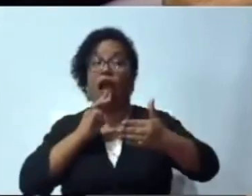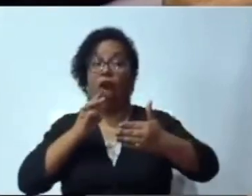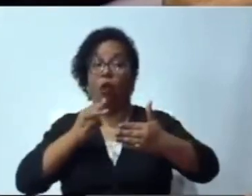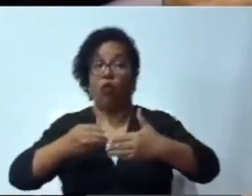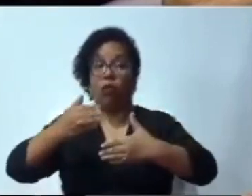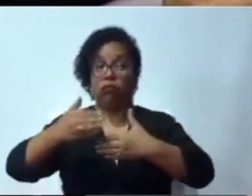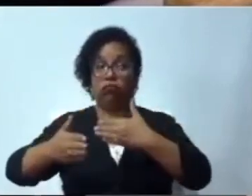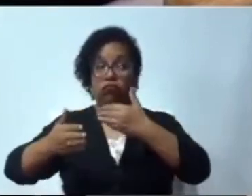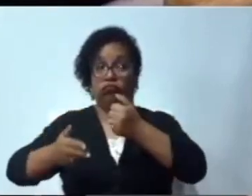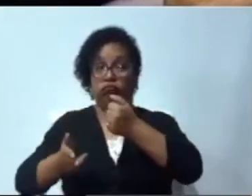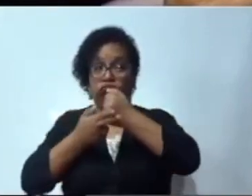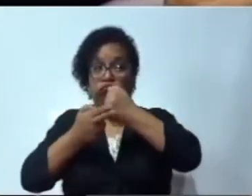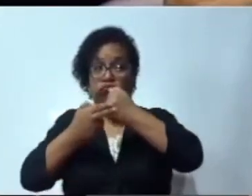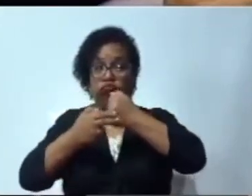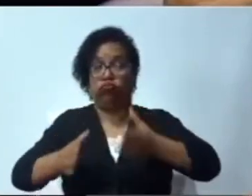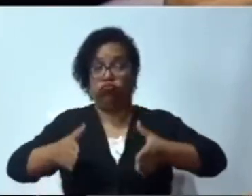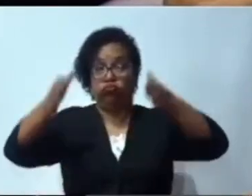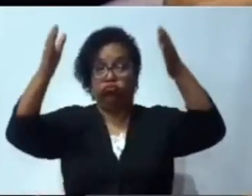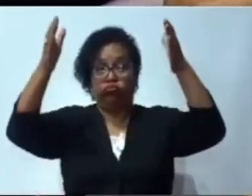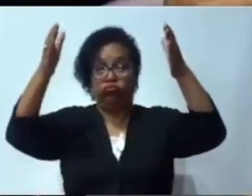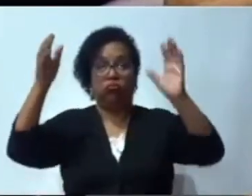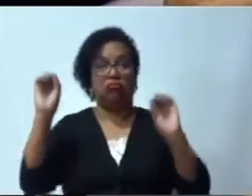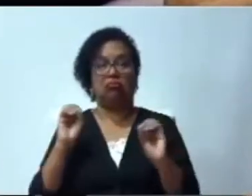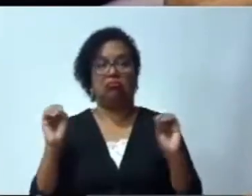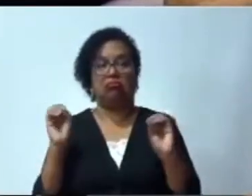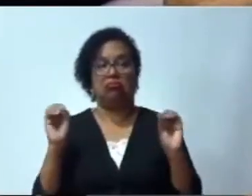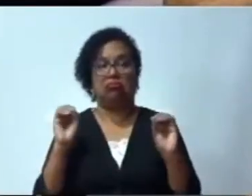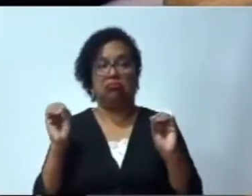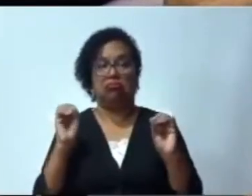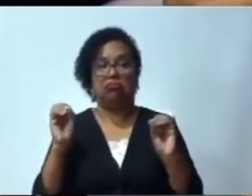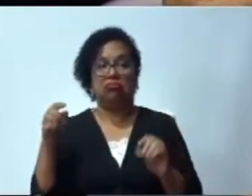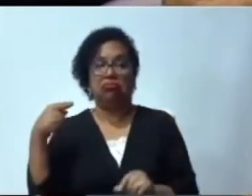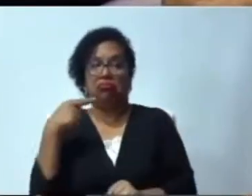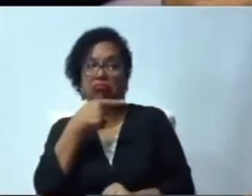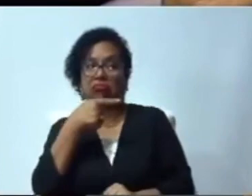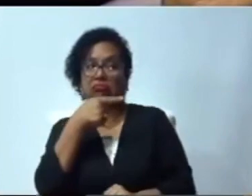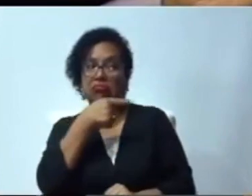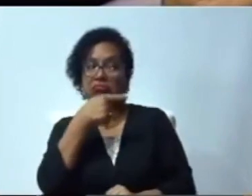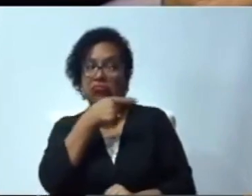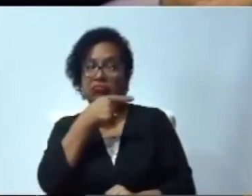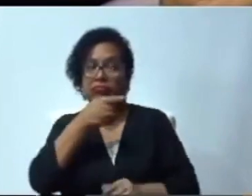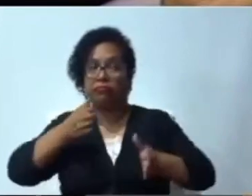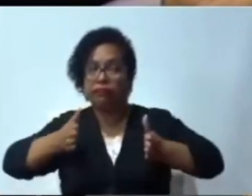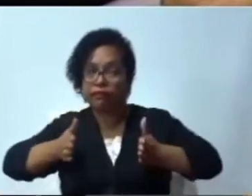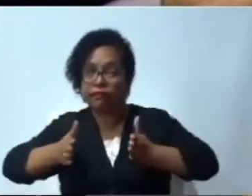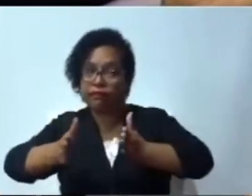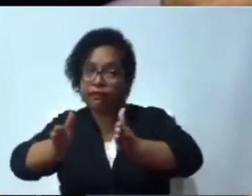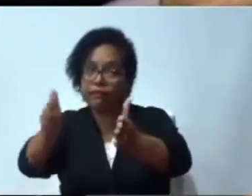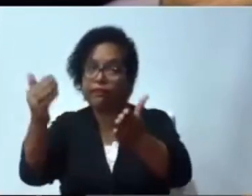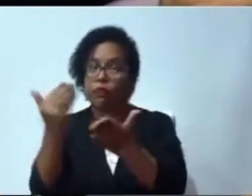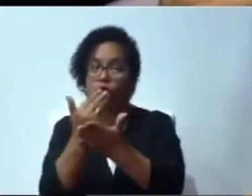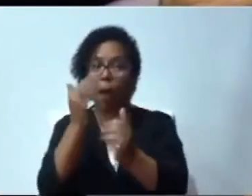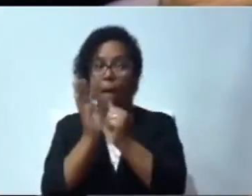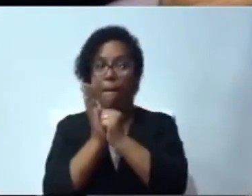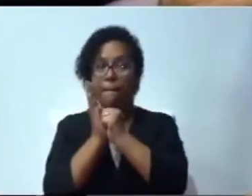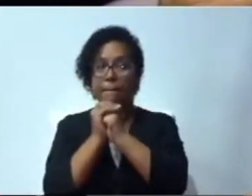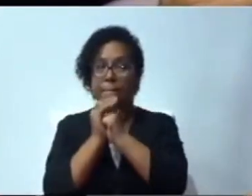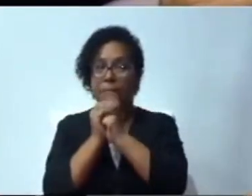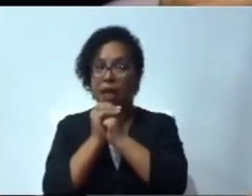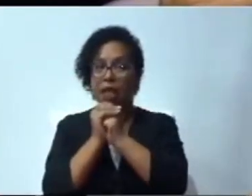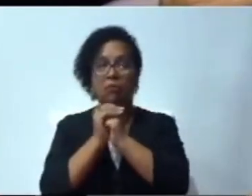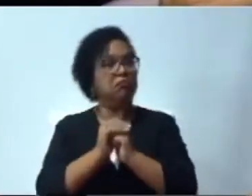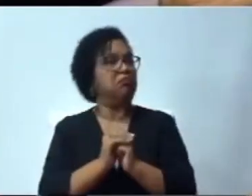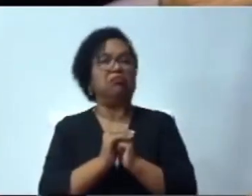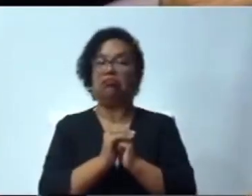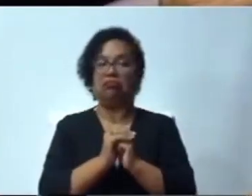no ha cumplido con la terminación de la presa de Boyubín, no ha cumplido con la circunstancia de Abaní, no ha cumplido con el Cuento